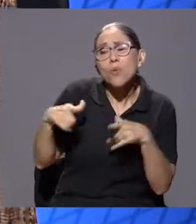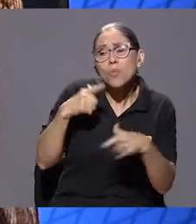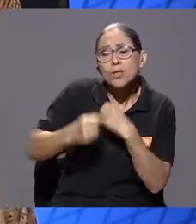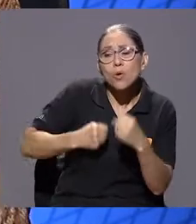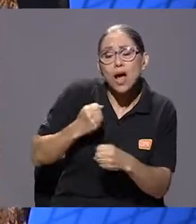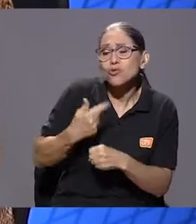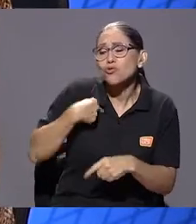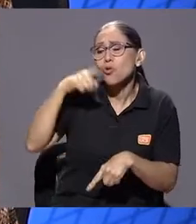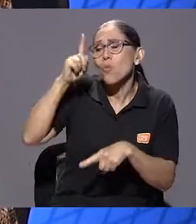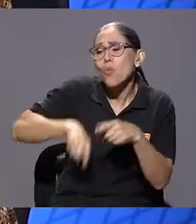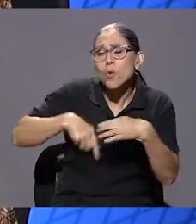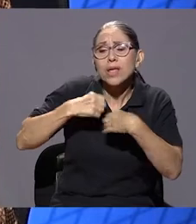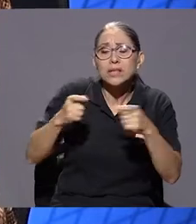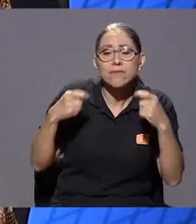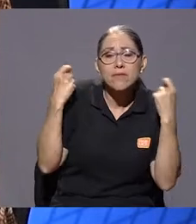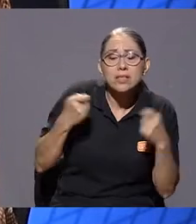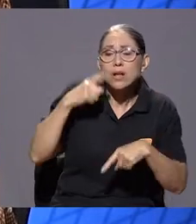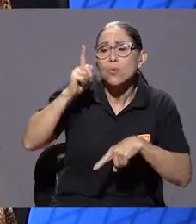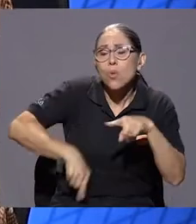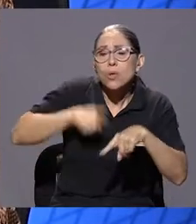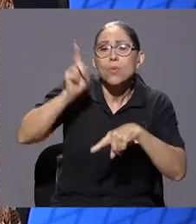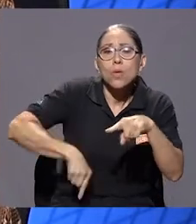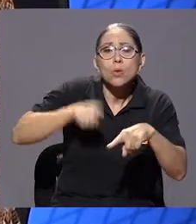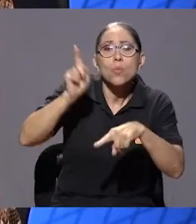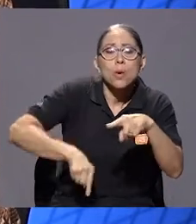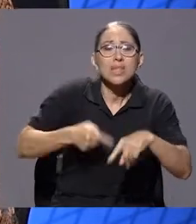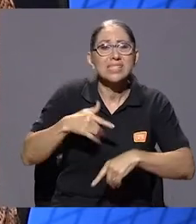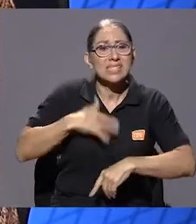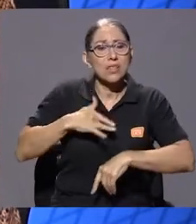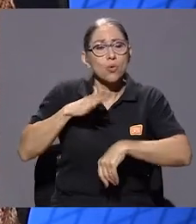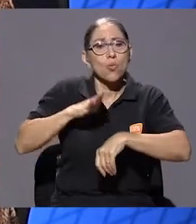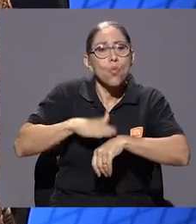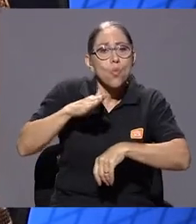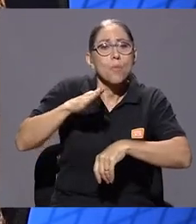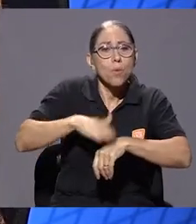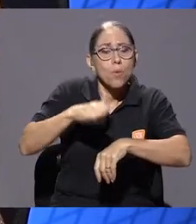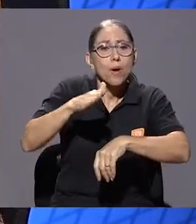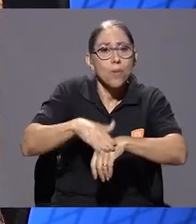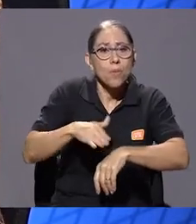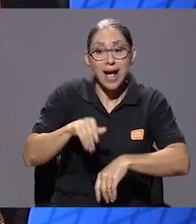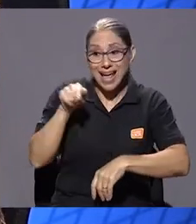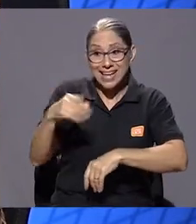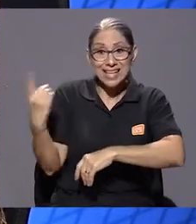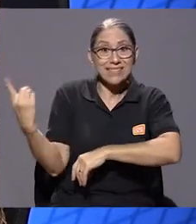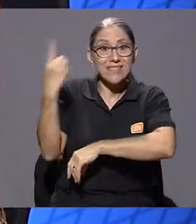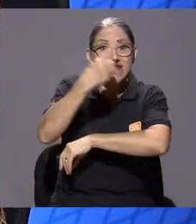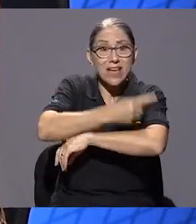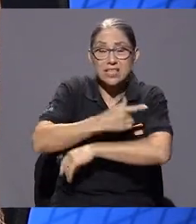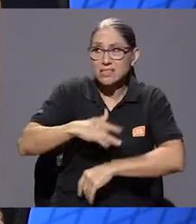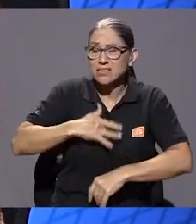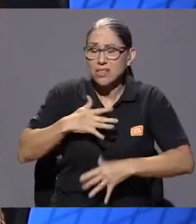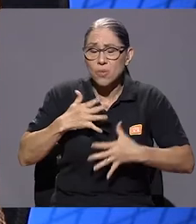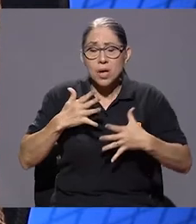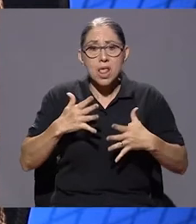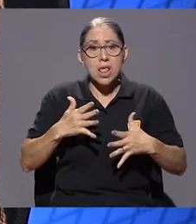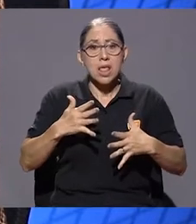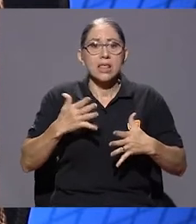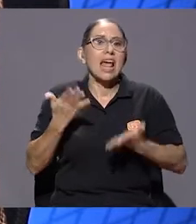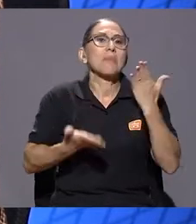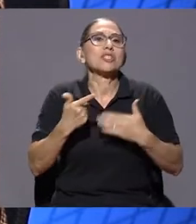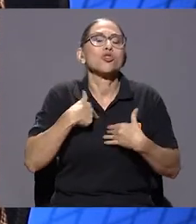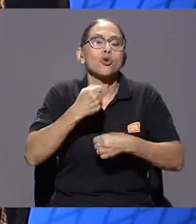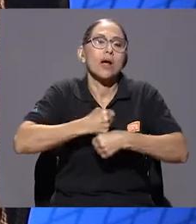estaría, ¿verdad? Cuando ya esas fechas a mí me paralizan, entonces yo estoy trabajando y no paro de llorar, o no me quiero